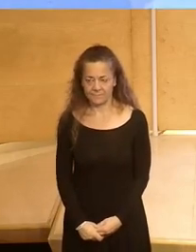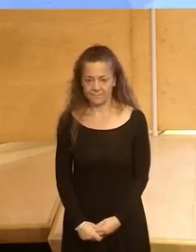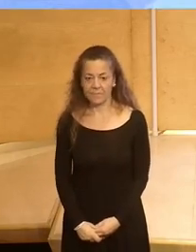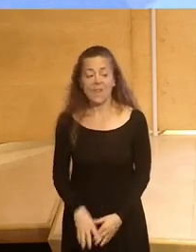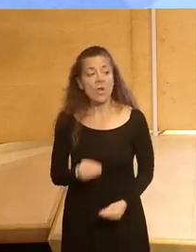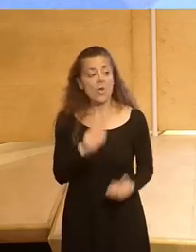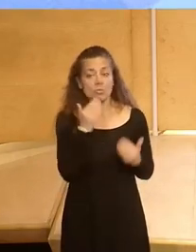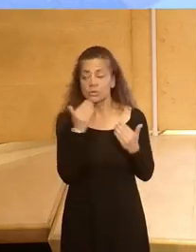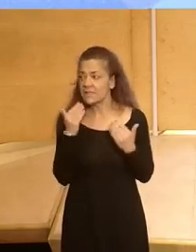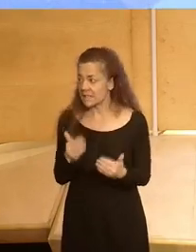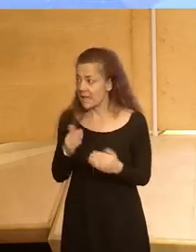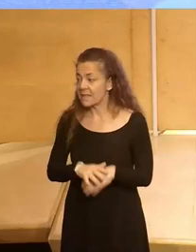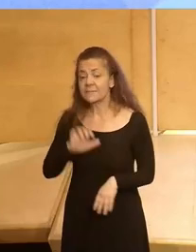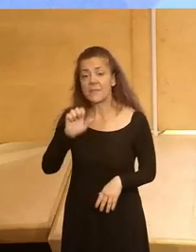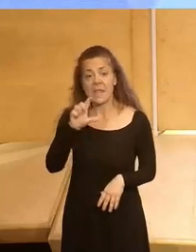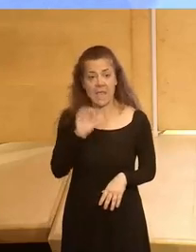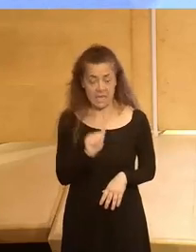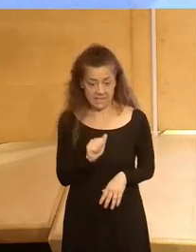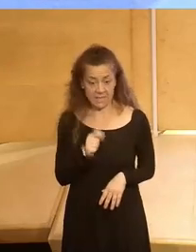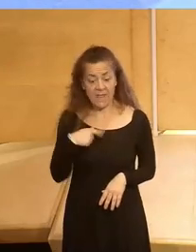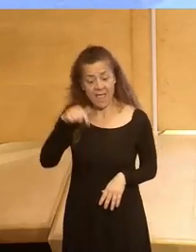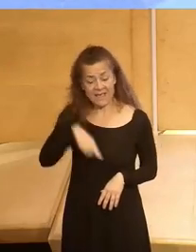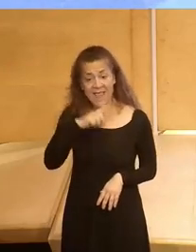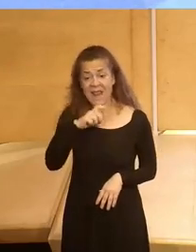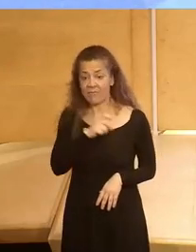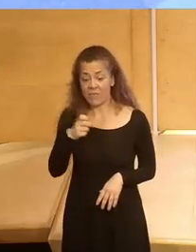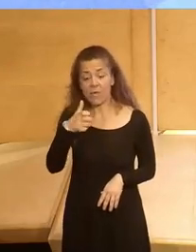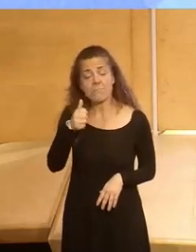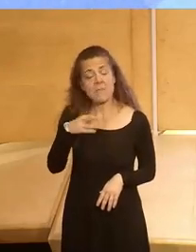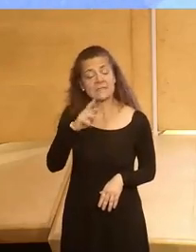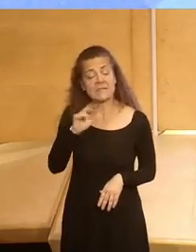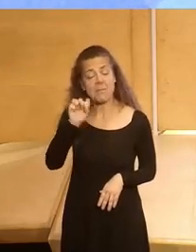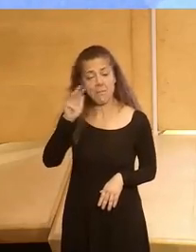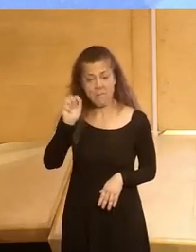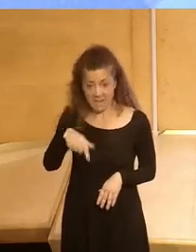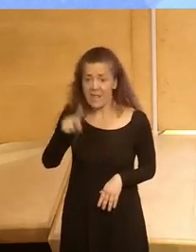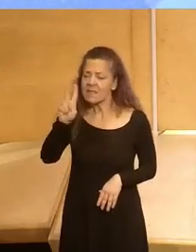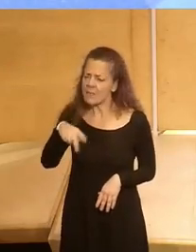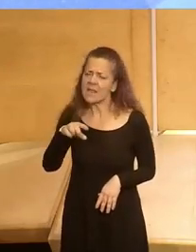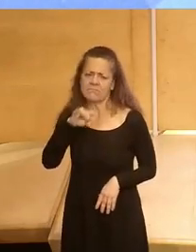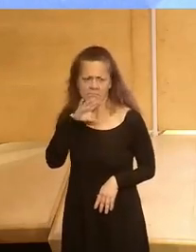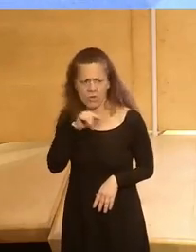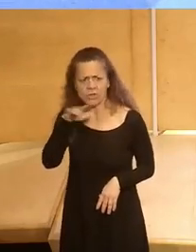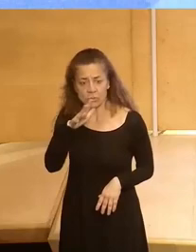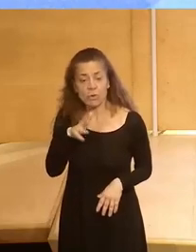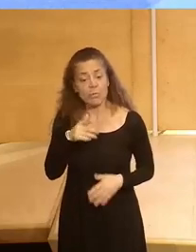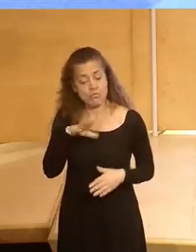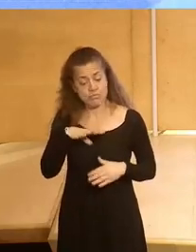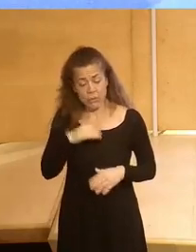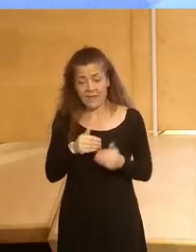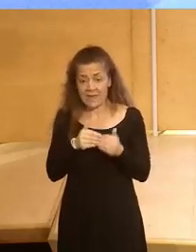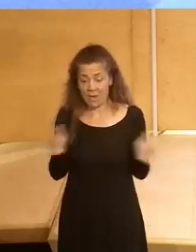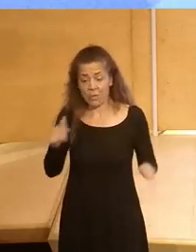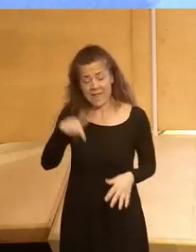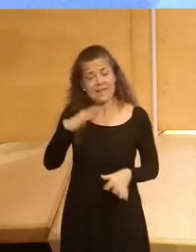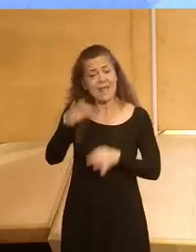Muchas gracias, Elsa. Desde la Fundación Bertelsmann también nos hace una ilusión muy especial poder inaugurar este